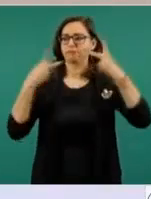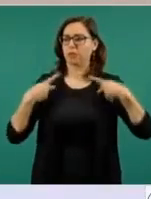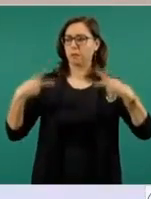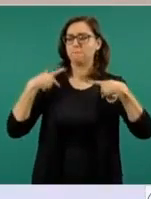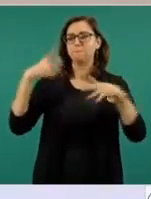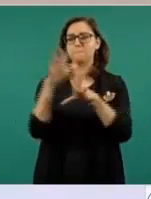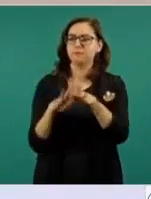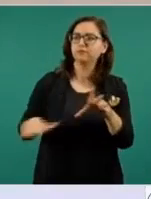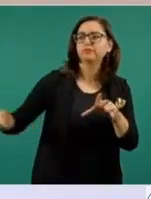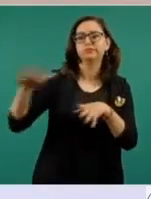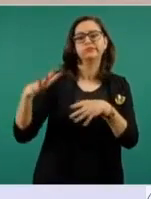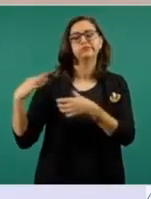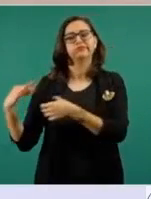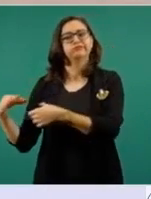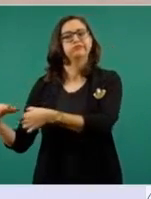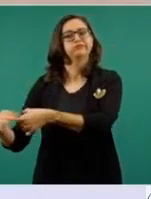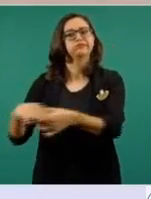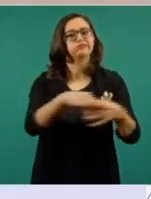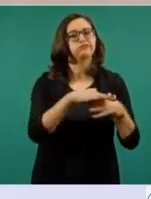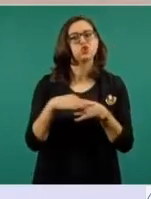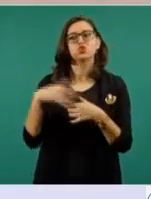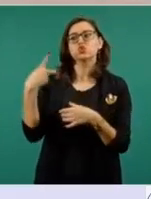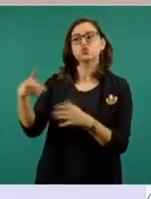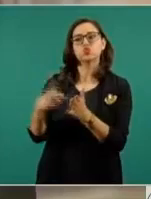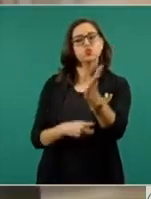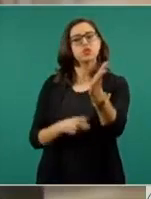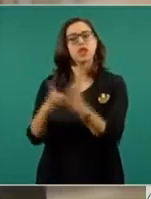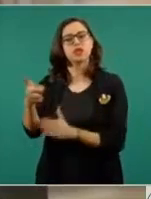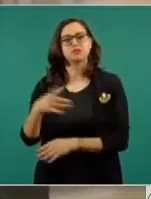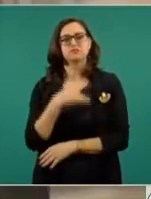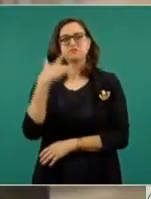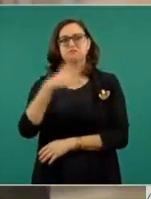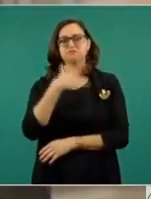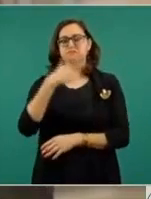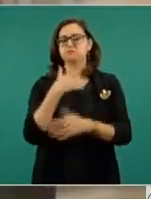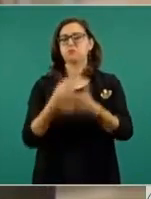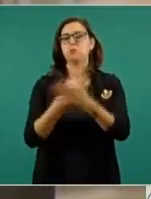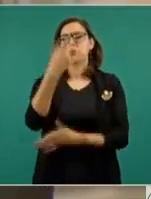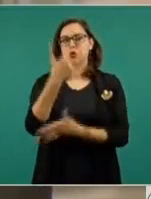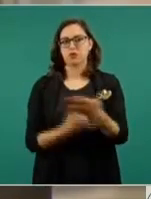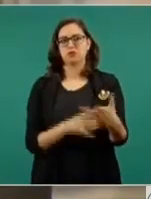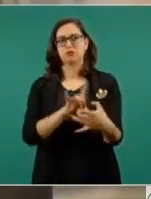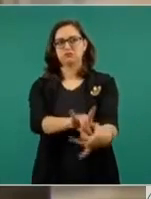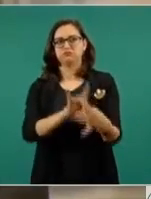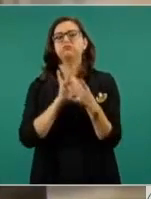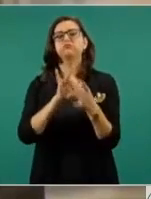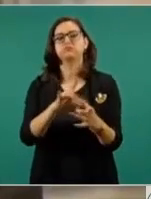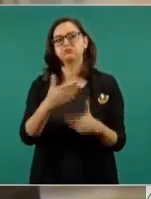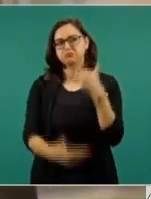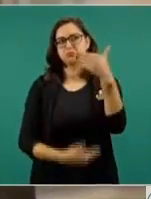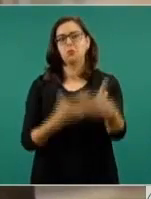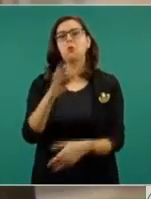elegir un proyecto de nación con el que se identifica y está convencido de su viabilidad.